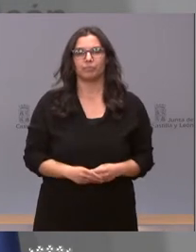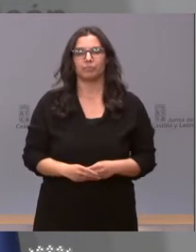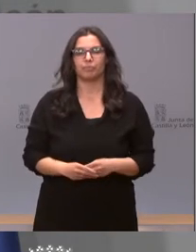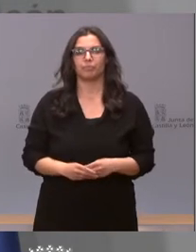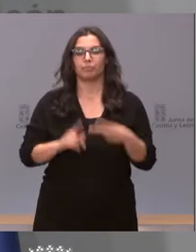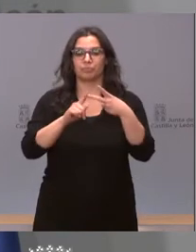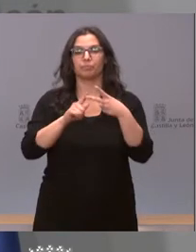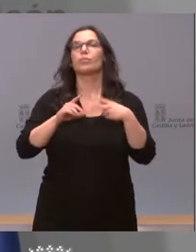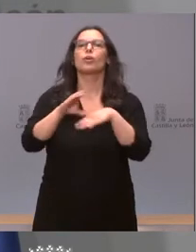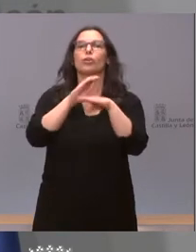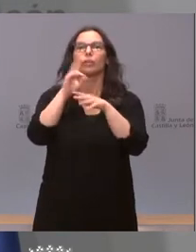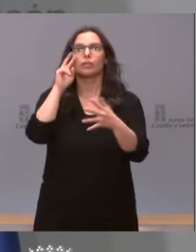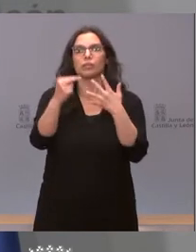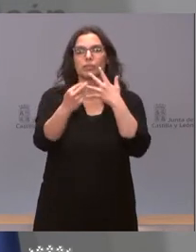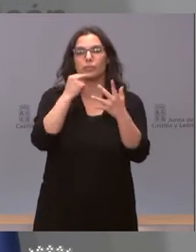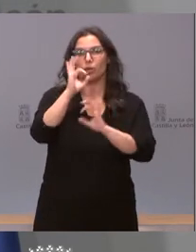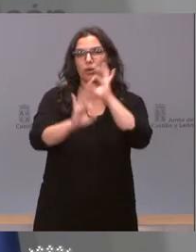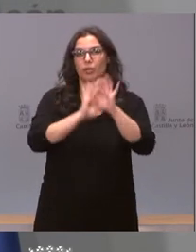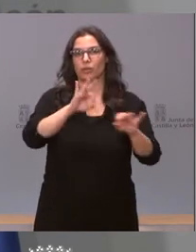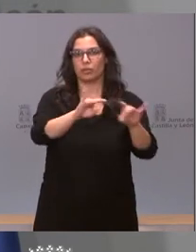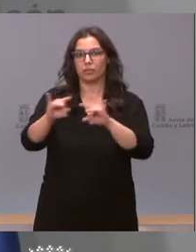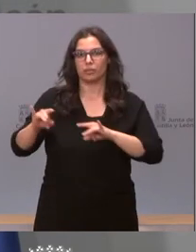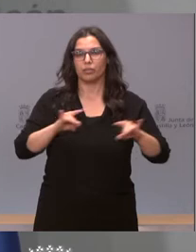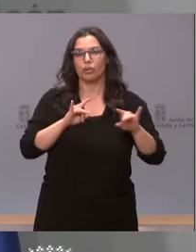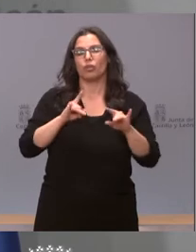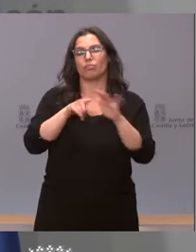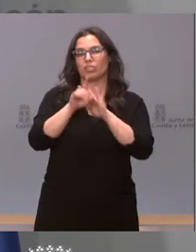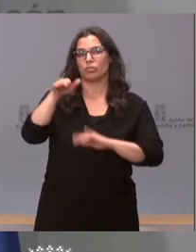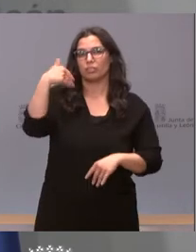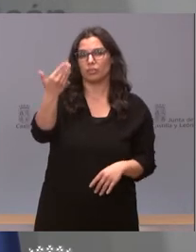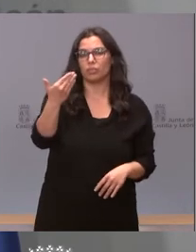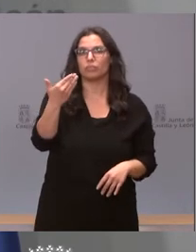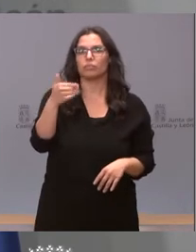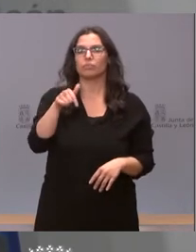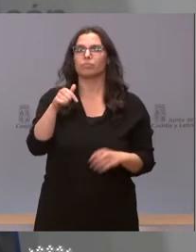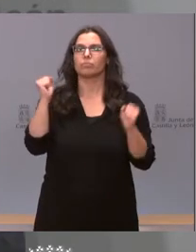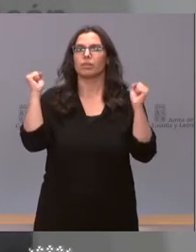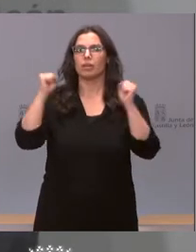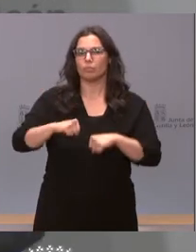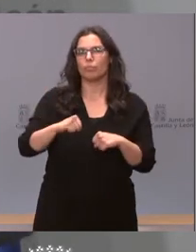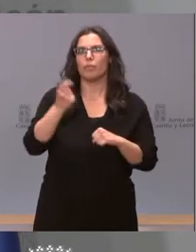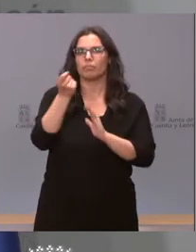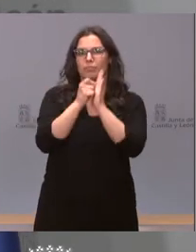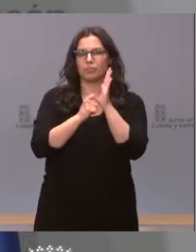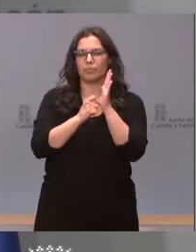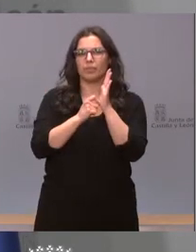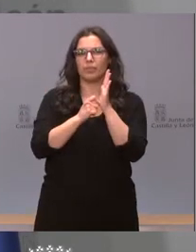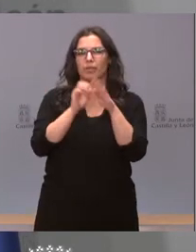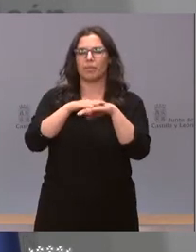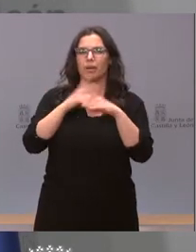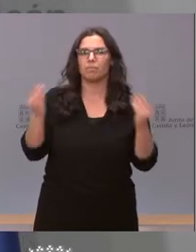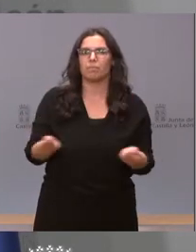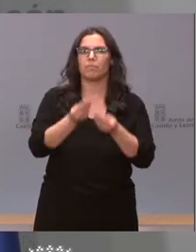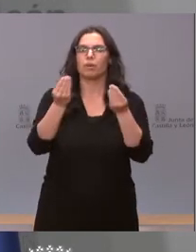la Consejería de Transparencia y de Ordenación de Territorio y de Acción Exterior aprueba una serie de medidas que van a mejorar la implantación